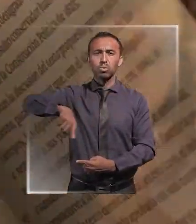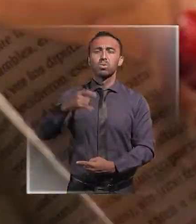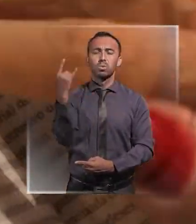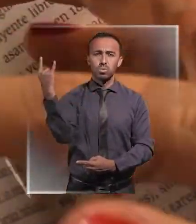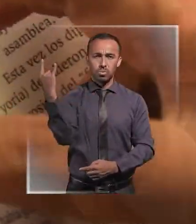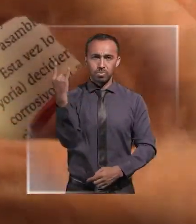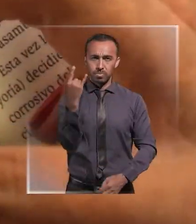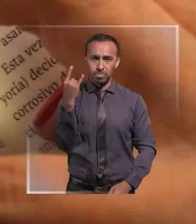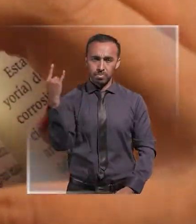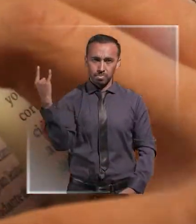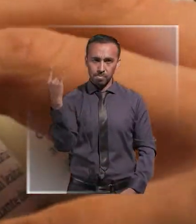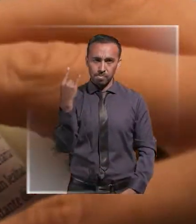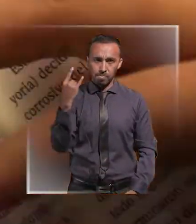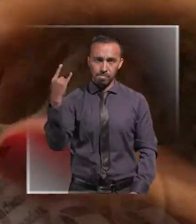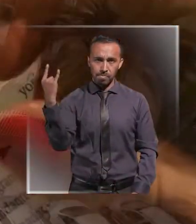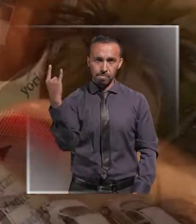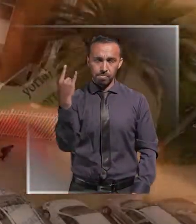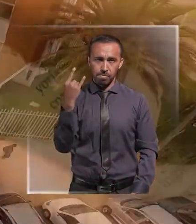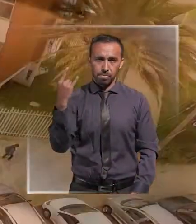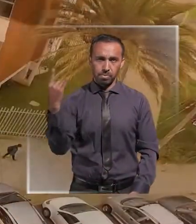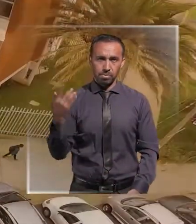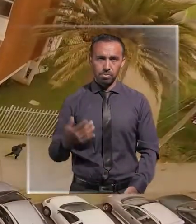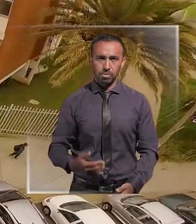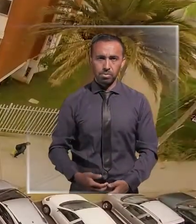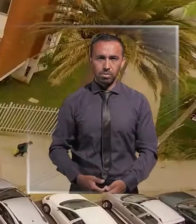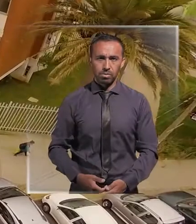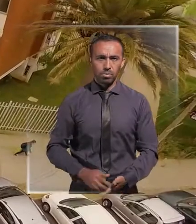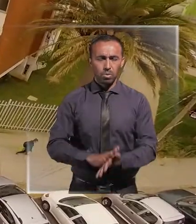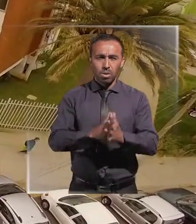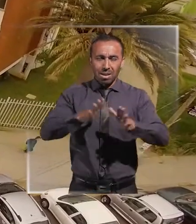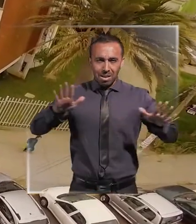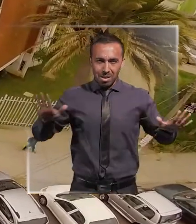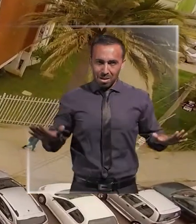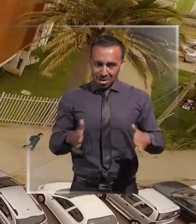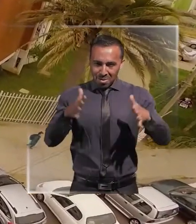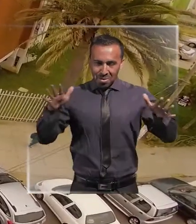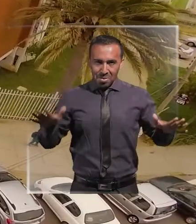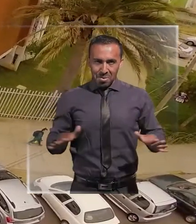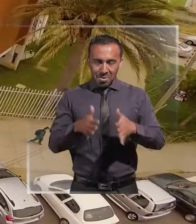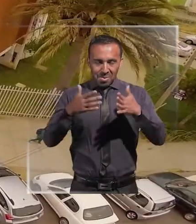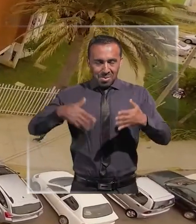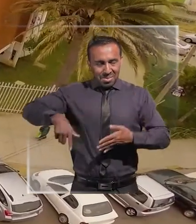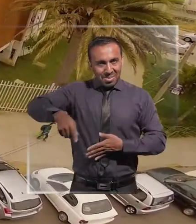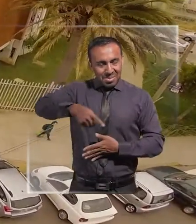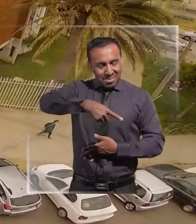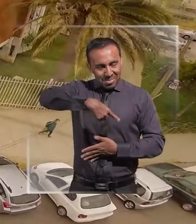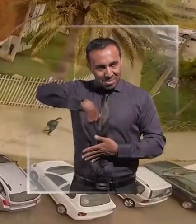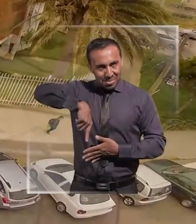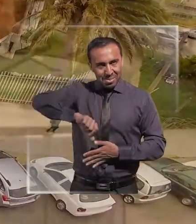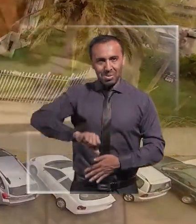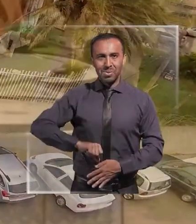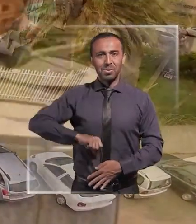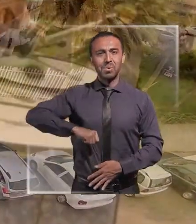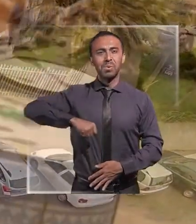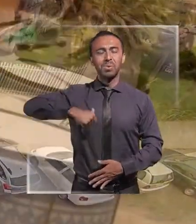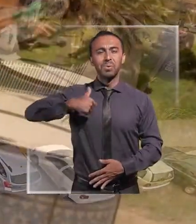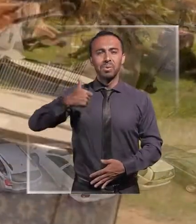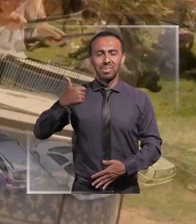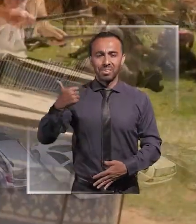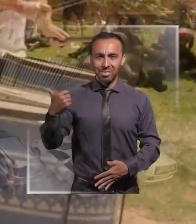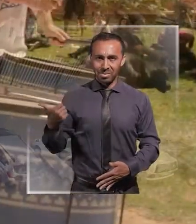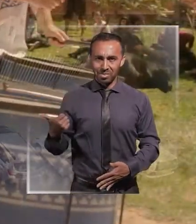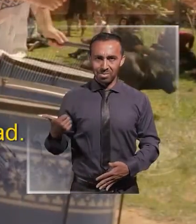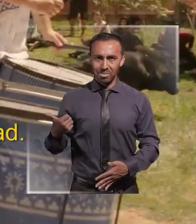universidad, un entusiasmo de juventud.